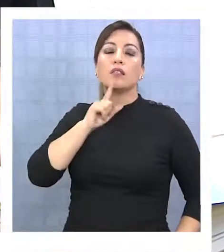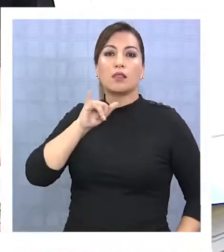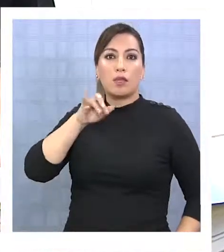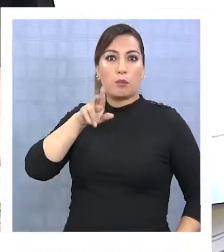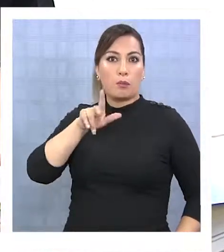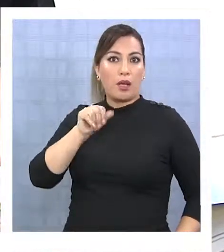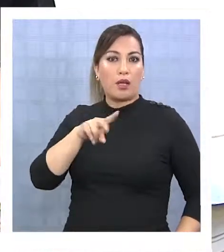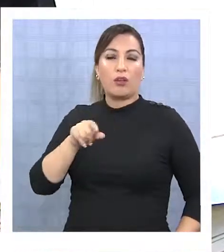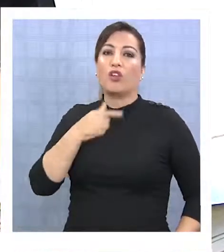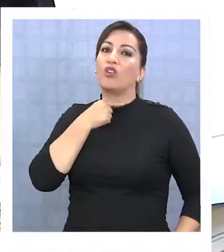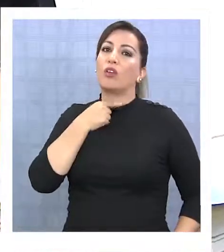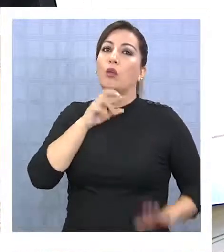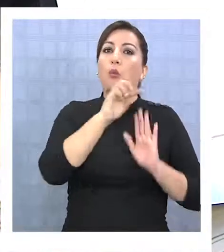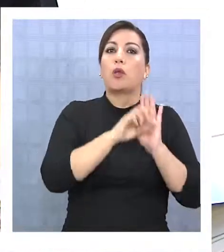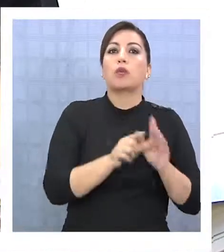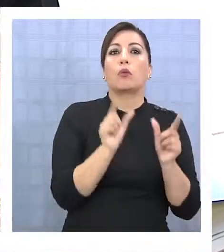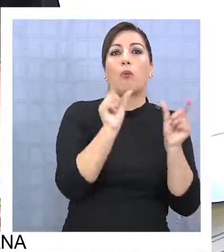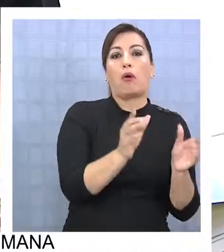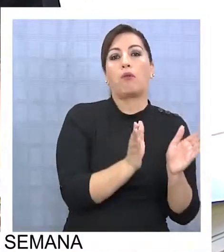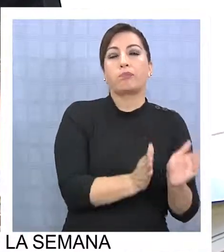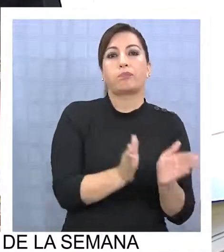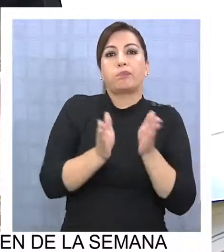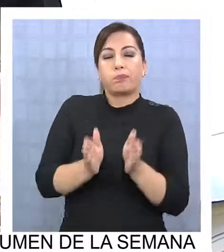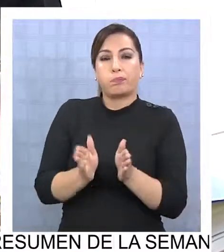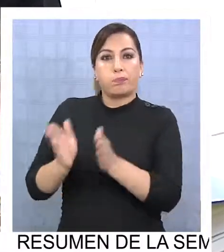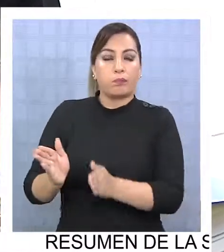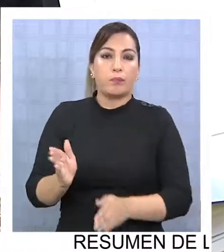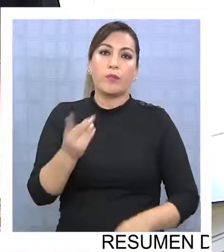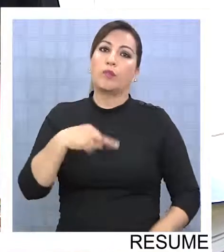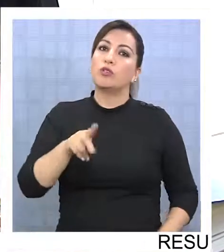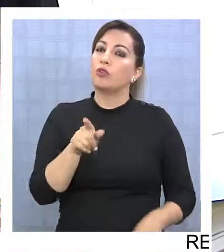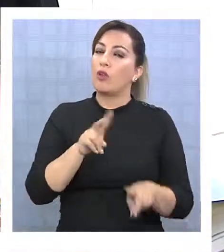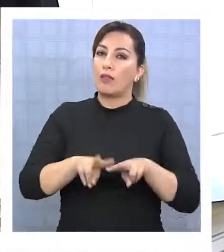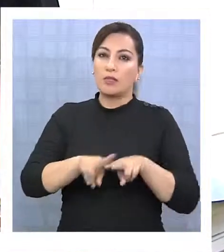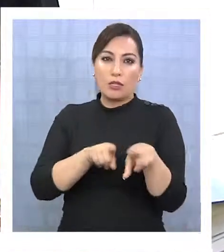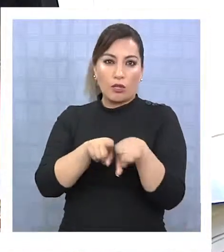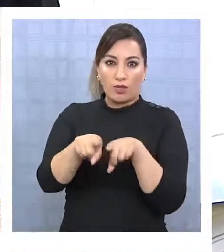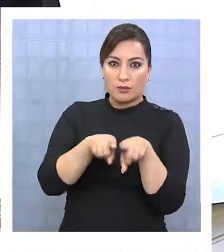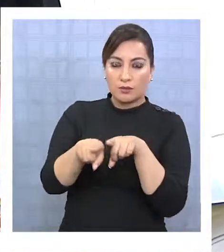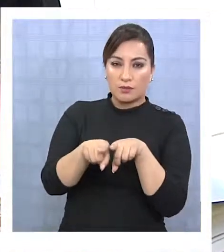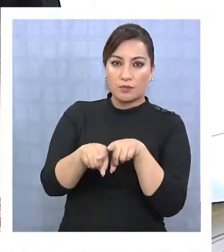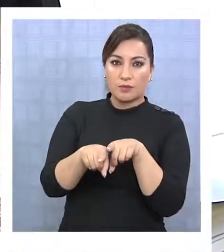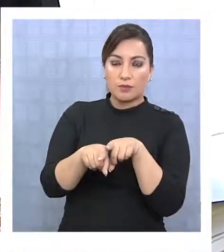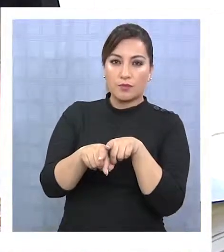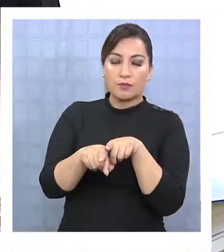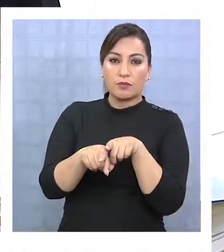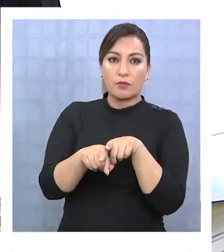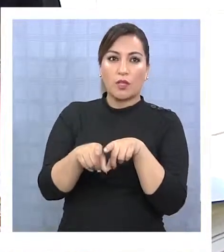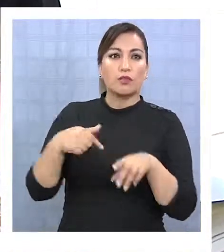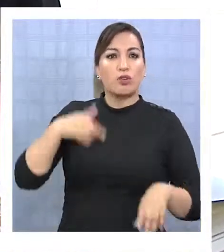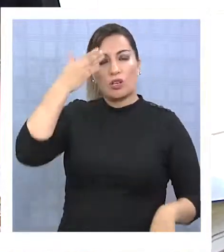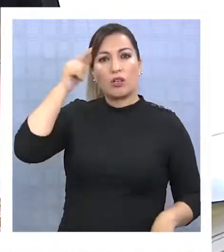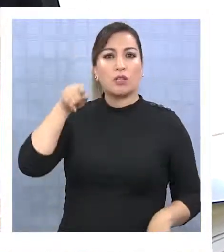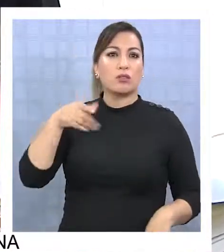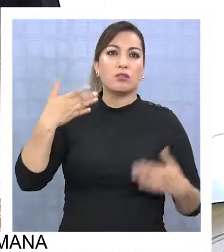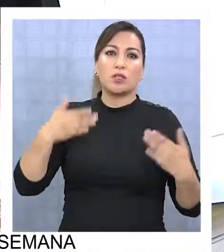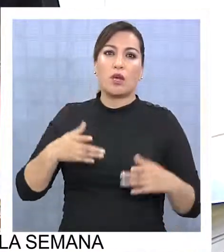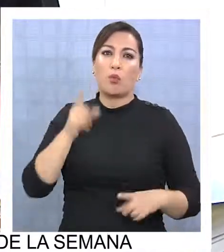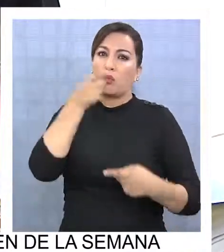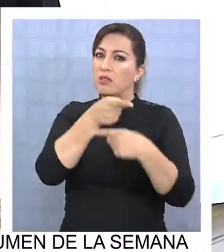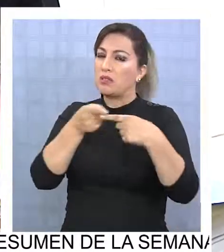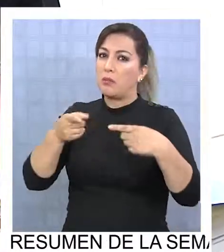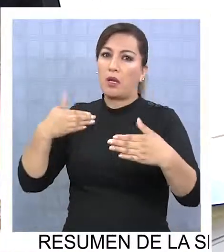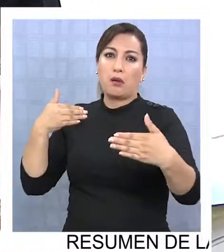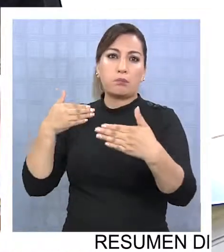permiten el proyecto parcializado. Entonces, estamos en los trámites y yo creo que esto podría estar, tiene una